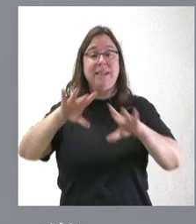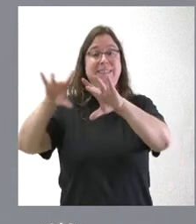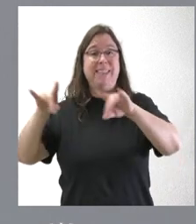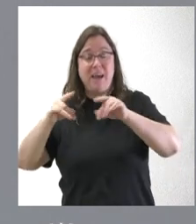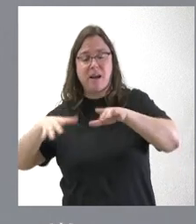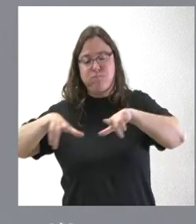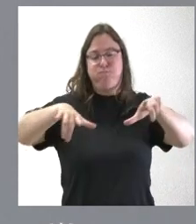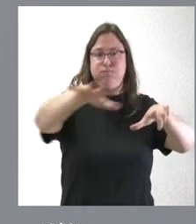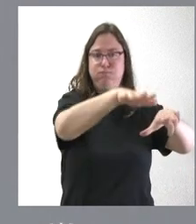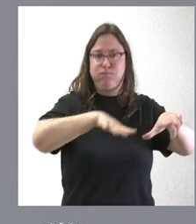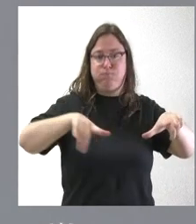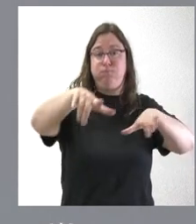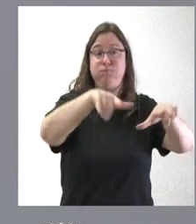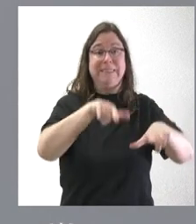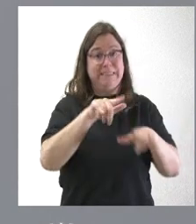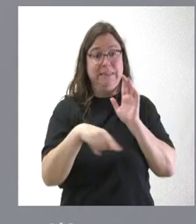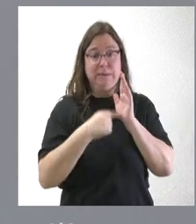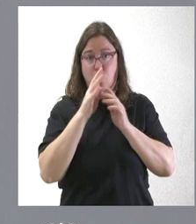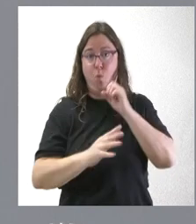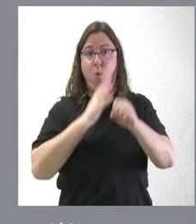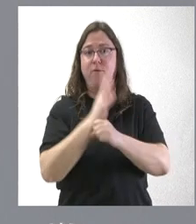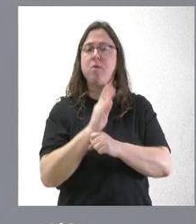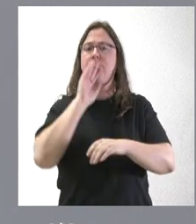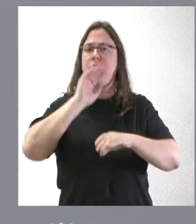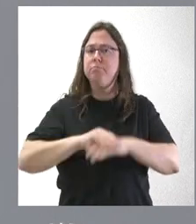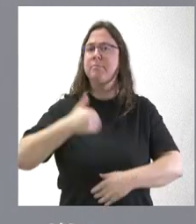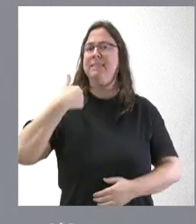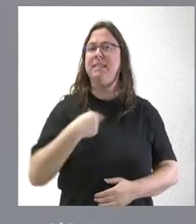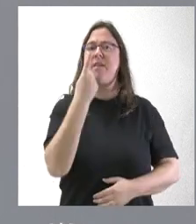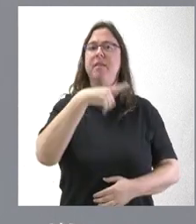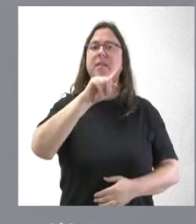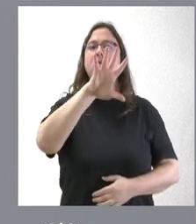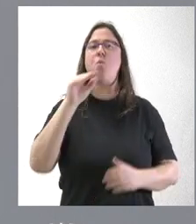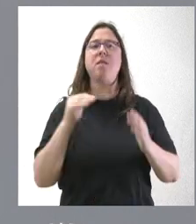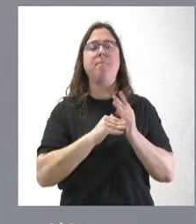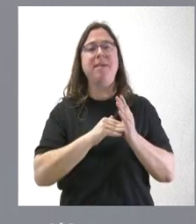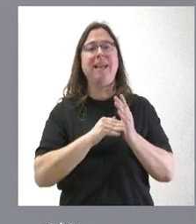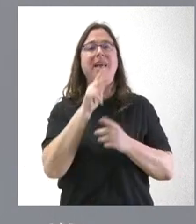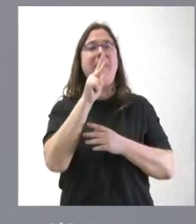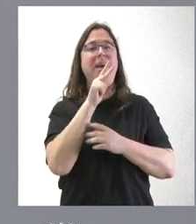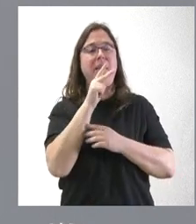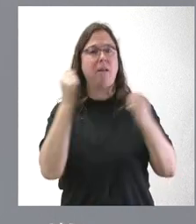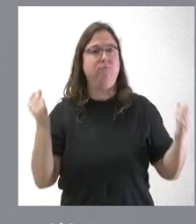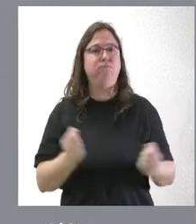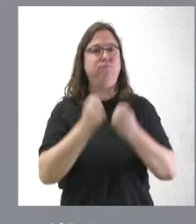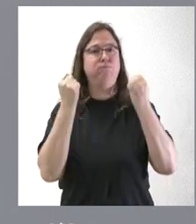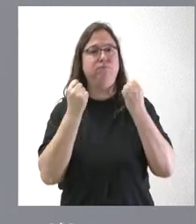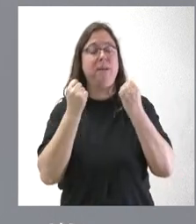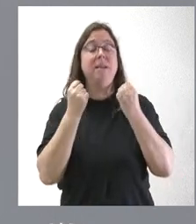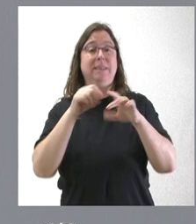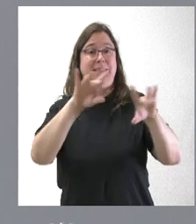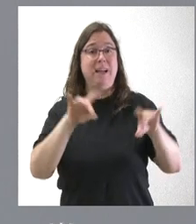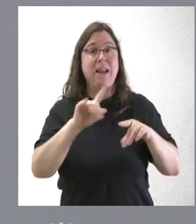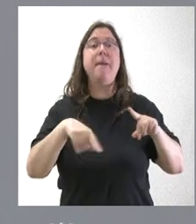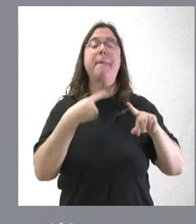parcelarias, durante esta legislatura se han comprometido 150.000 hectáreas de actuaciones en concentración parcelaria